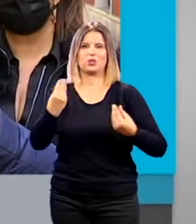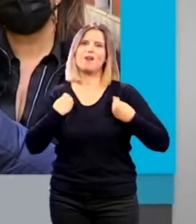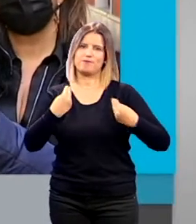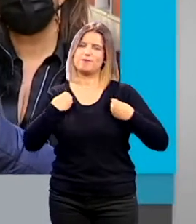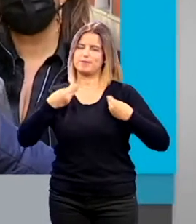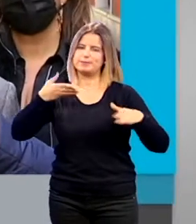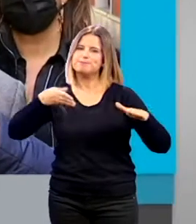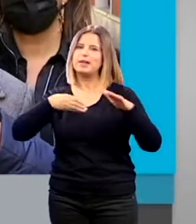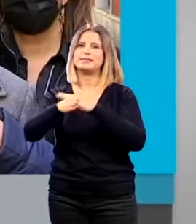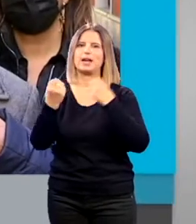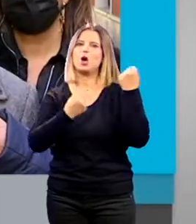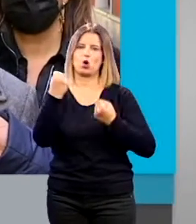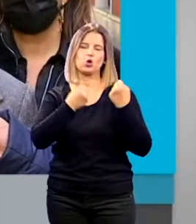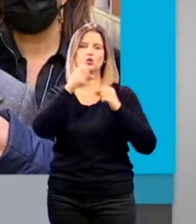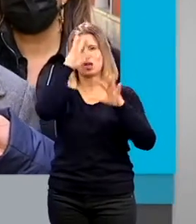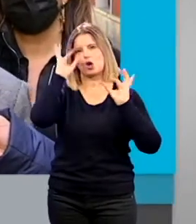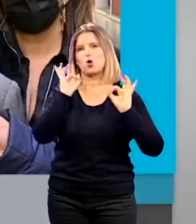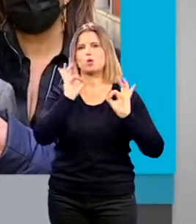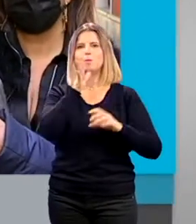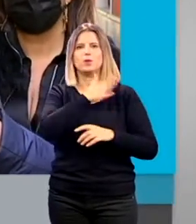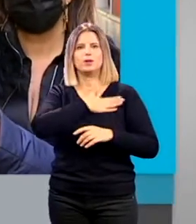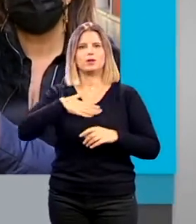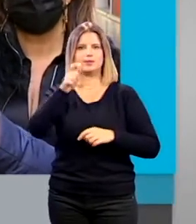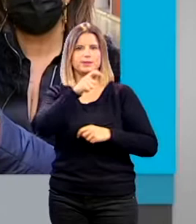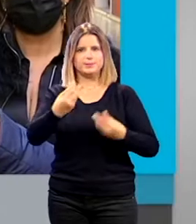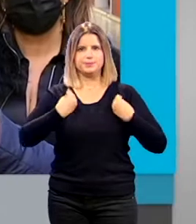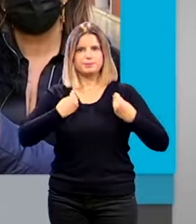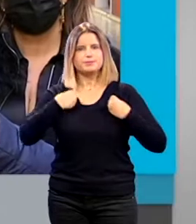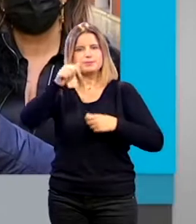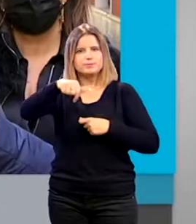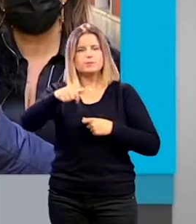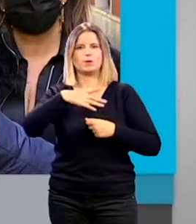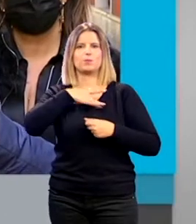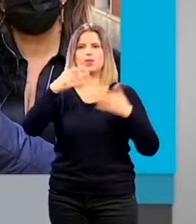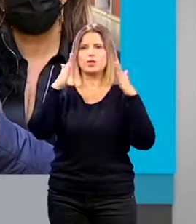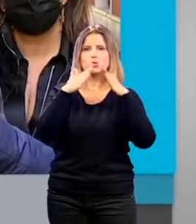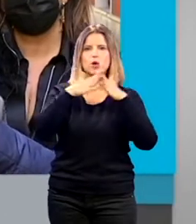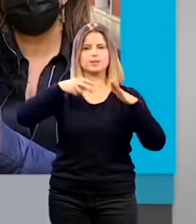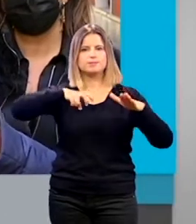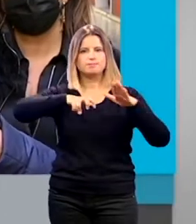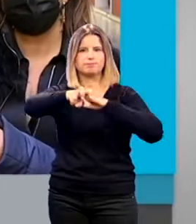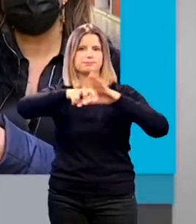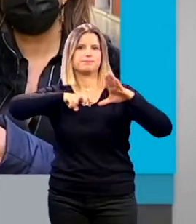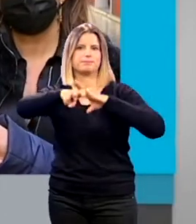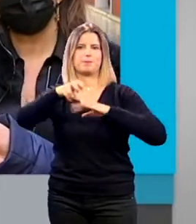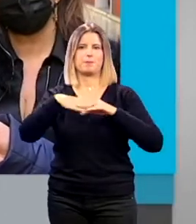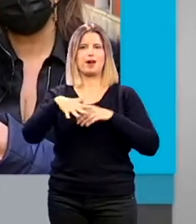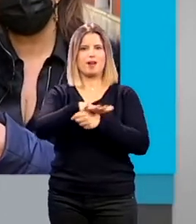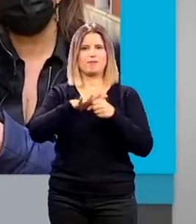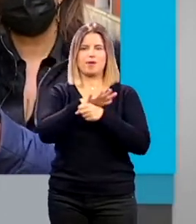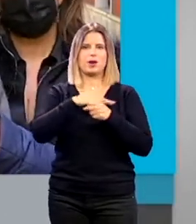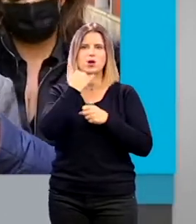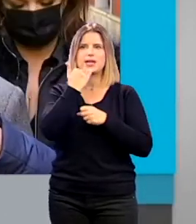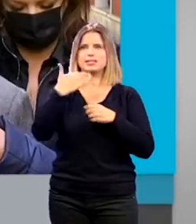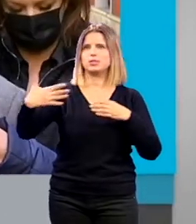por supuesto porque además es que queremos que viva gente aquí y que tenga la capacidad de entrar y salir de sus casas para que este barrio estamos hablando del entorno prácticamente del